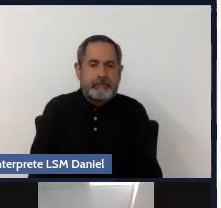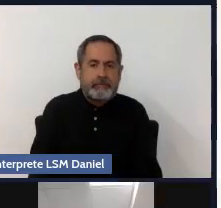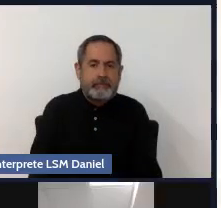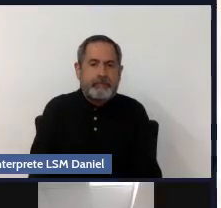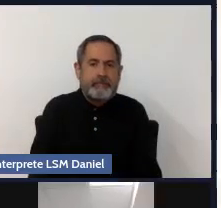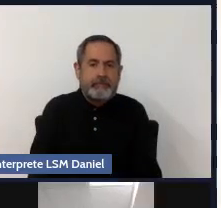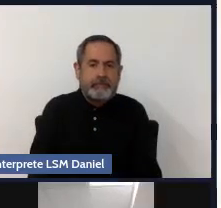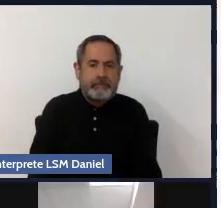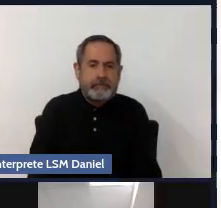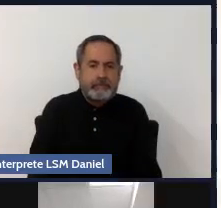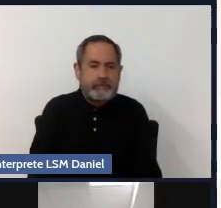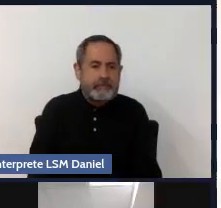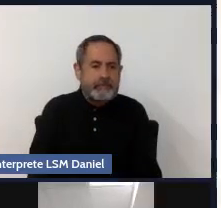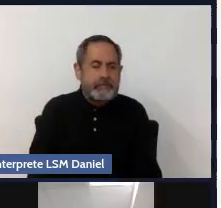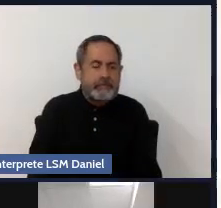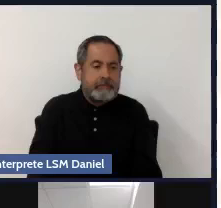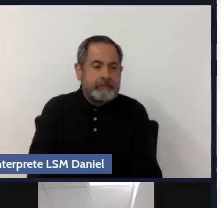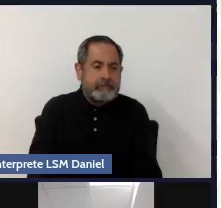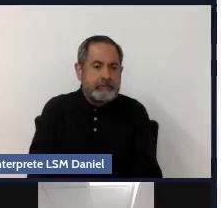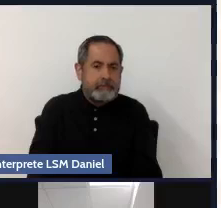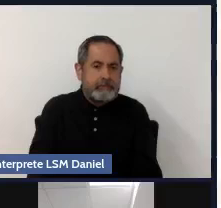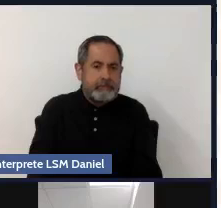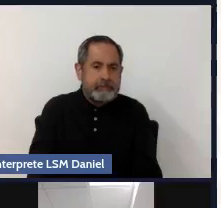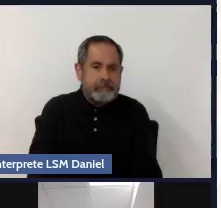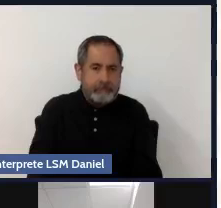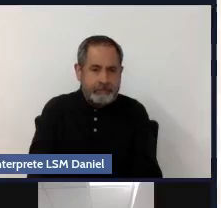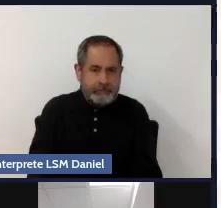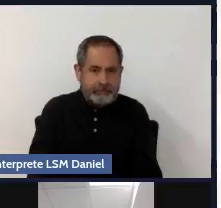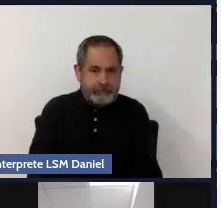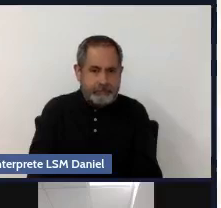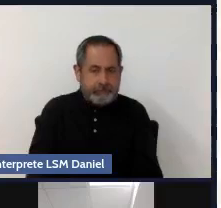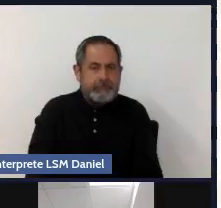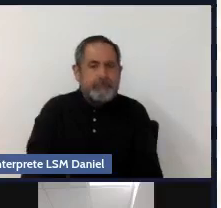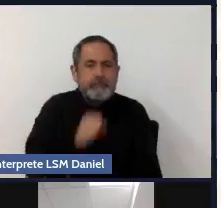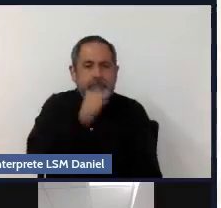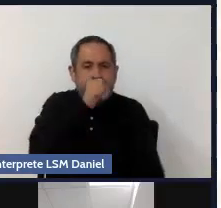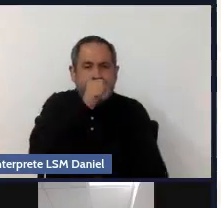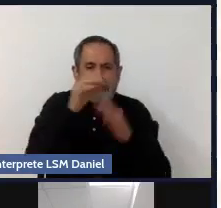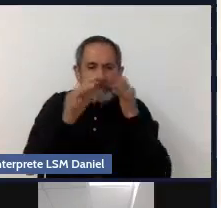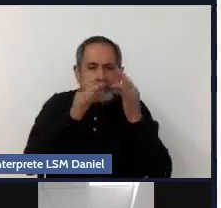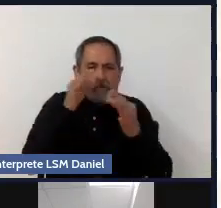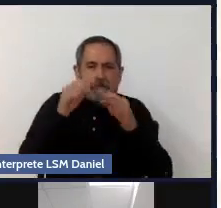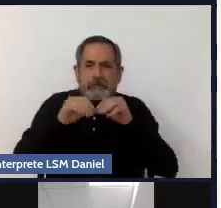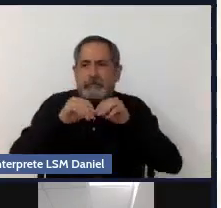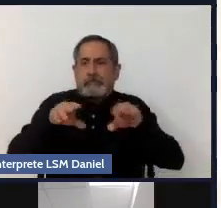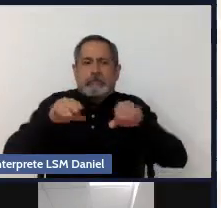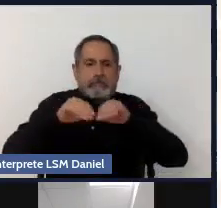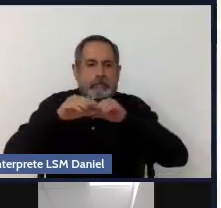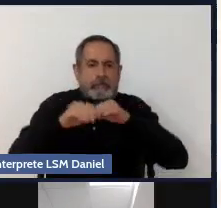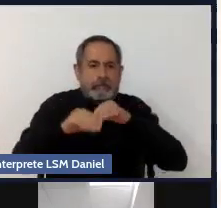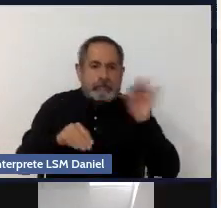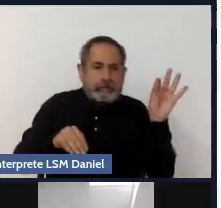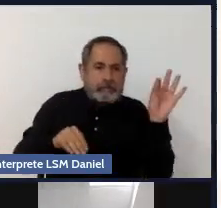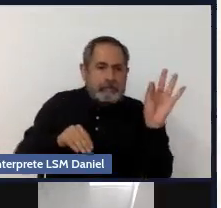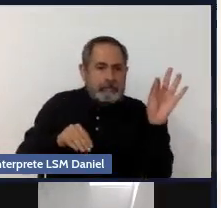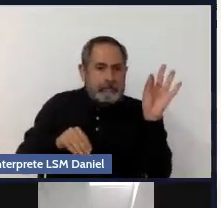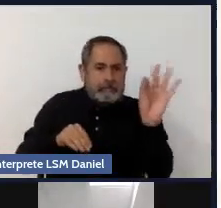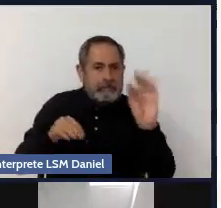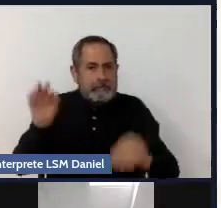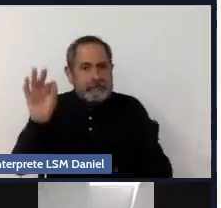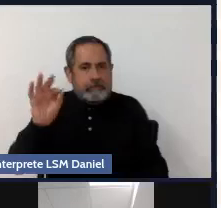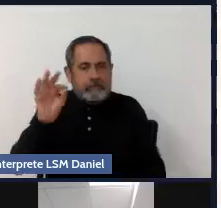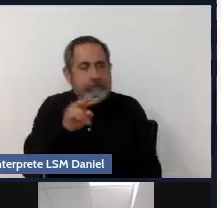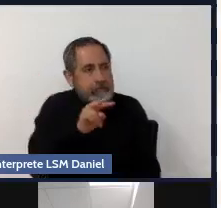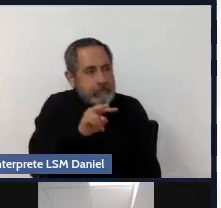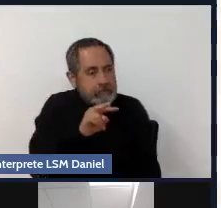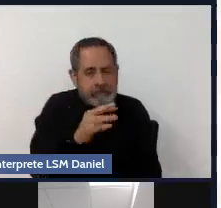Los, eh, la mercadotecnia, ¿no? Todos estos anuncios, que también son mensajes que